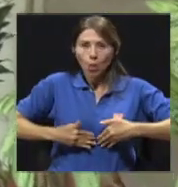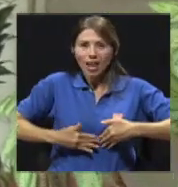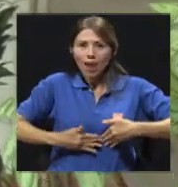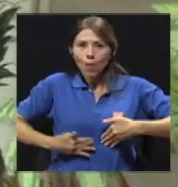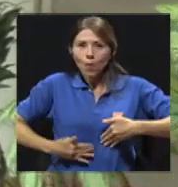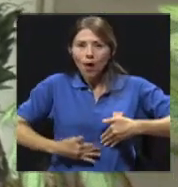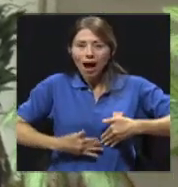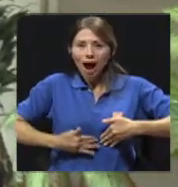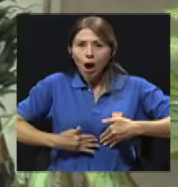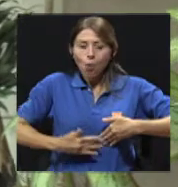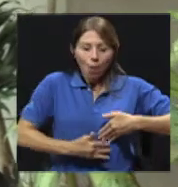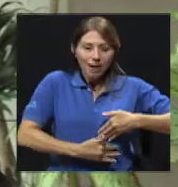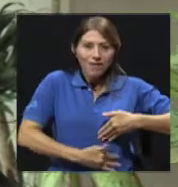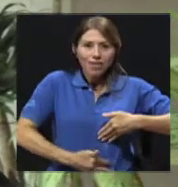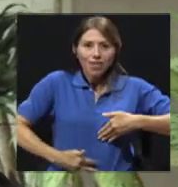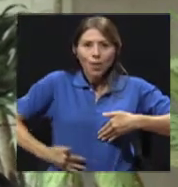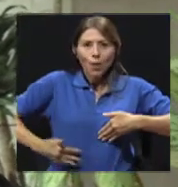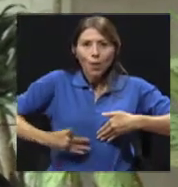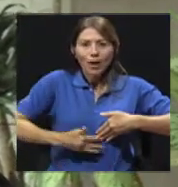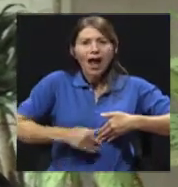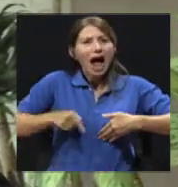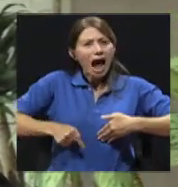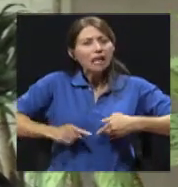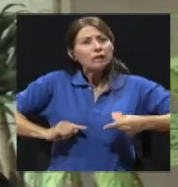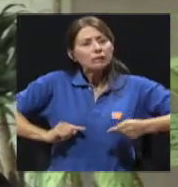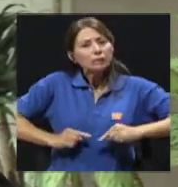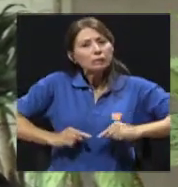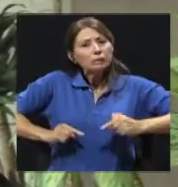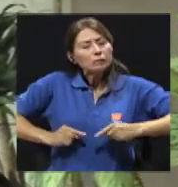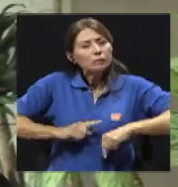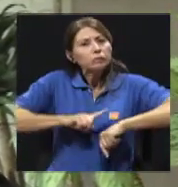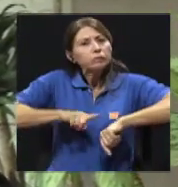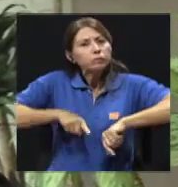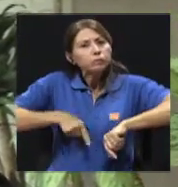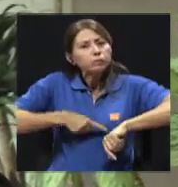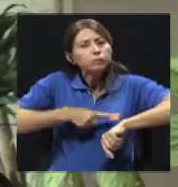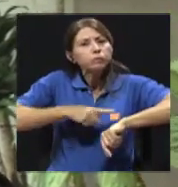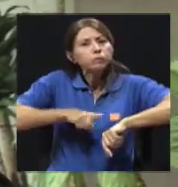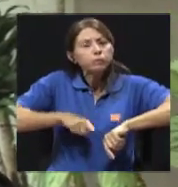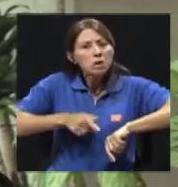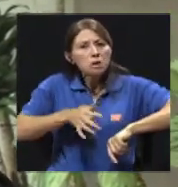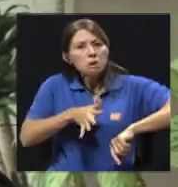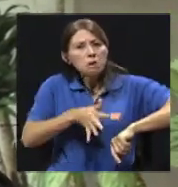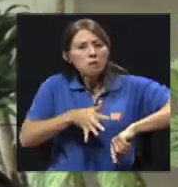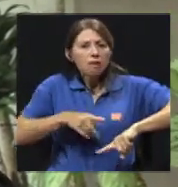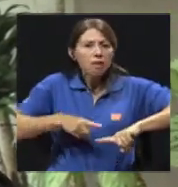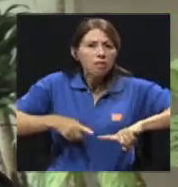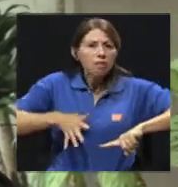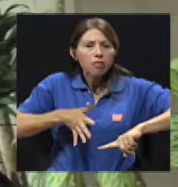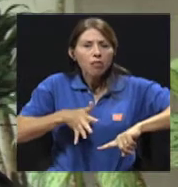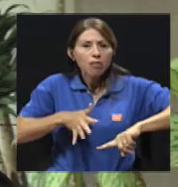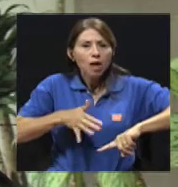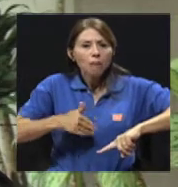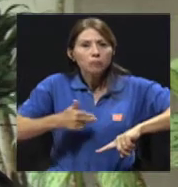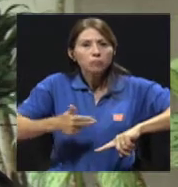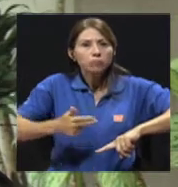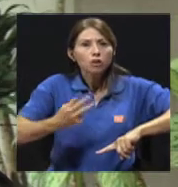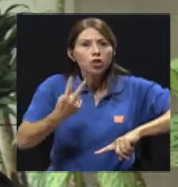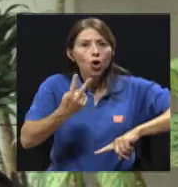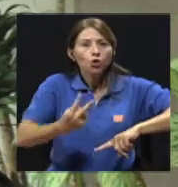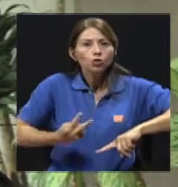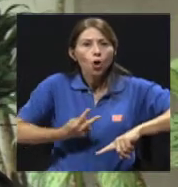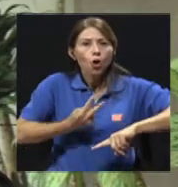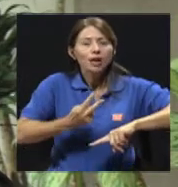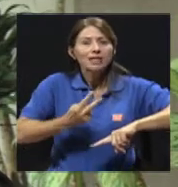Allí dura unas horas de una intensidad de levia moderada, y posteriormente, al cabo de 2, 3, 4 horas, el dolor se